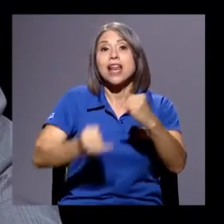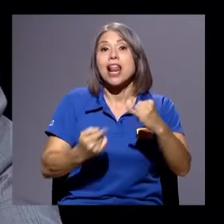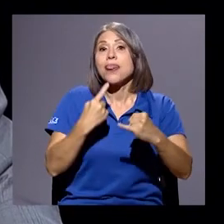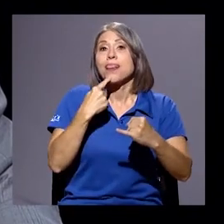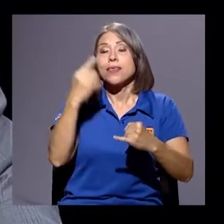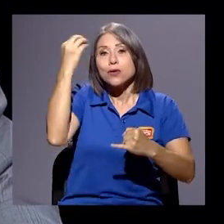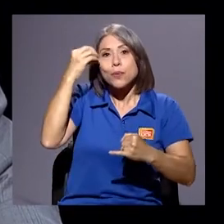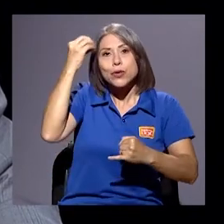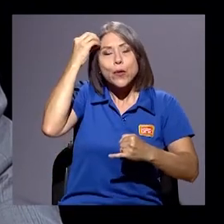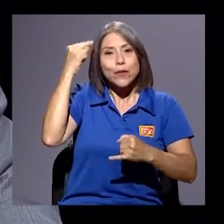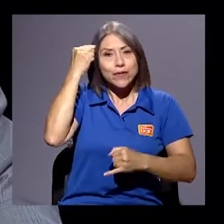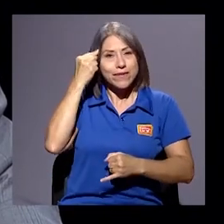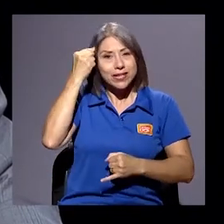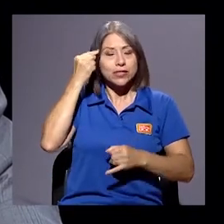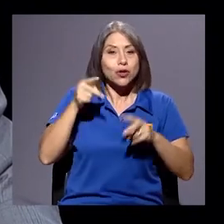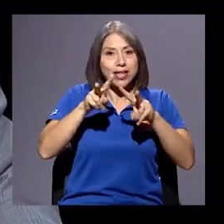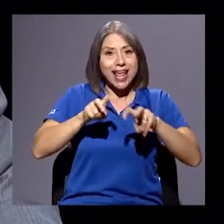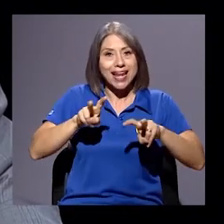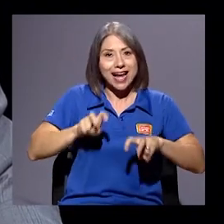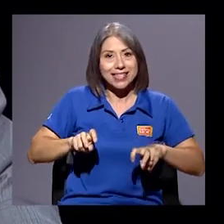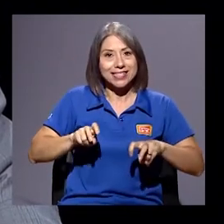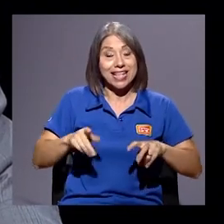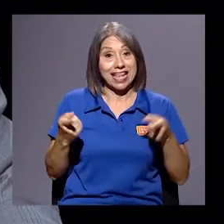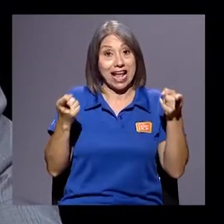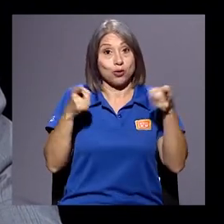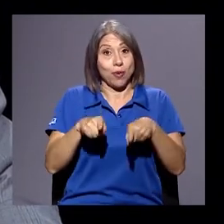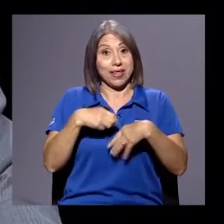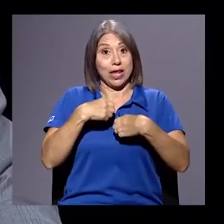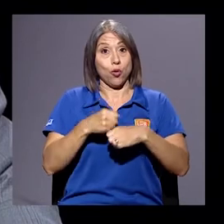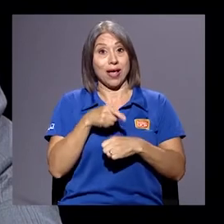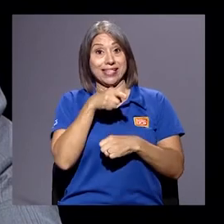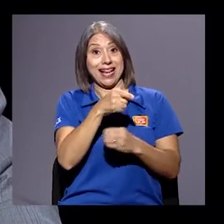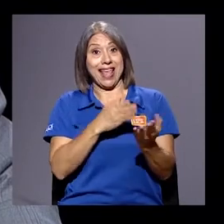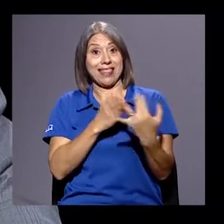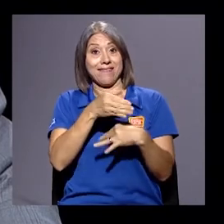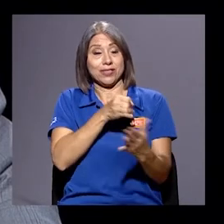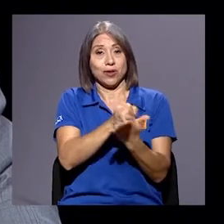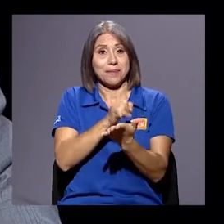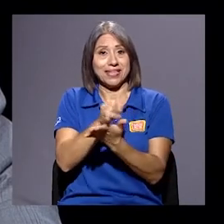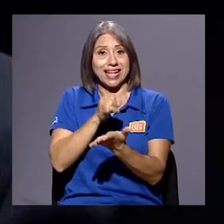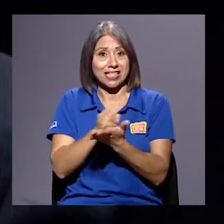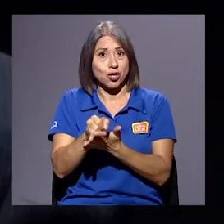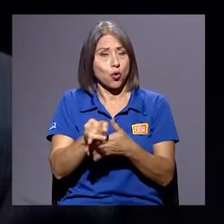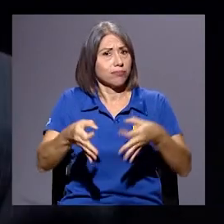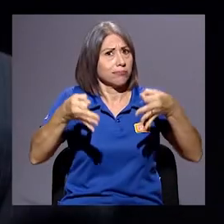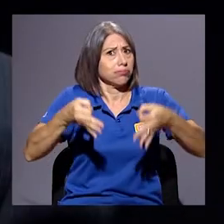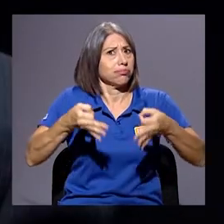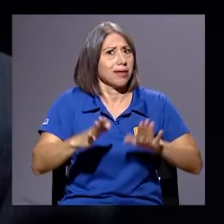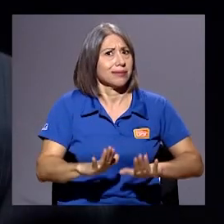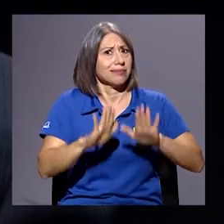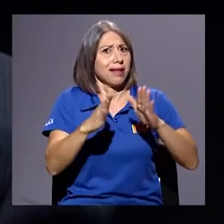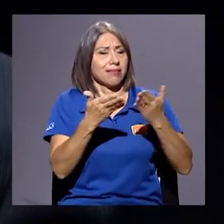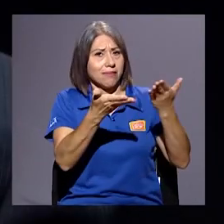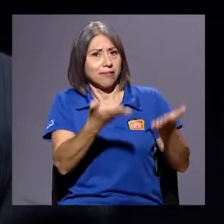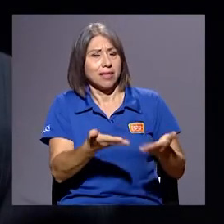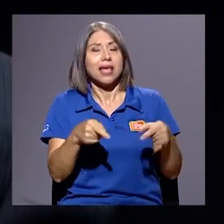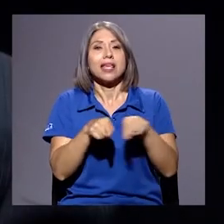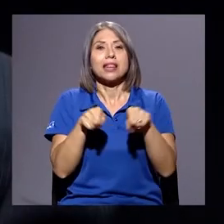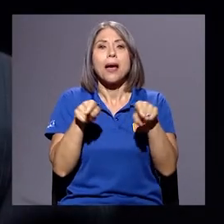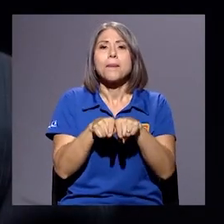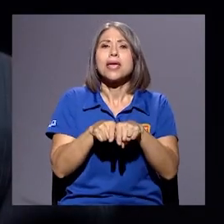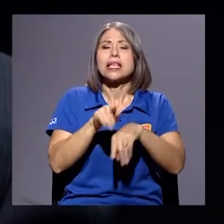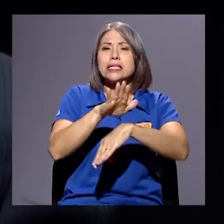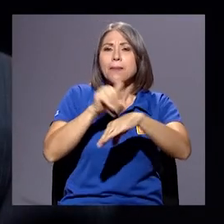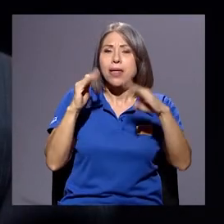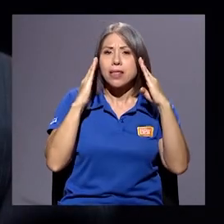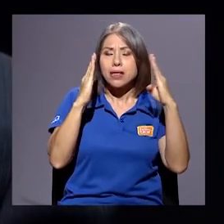análisis. Y que casualmente lo hace una investigación que me parece que es una joya de parte de don Randall y que también es una llamada de atención a